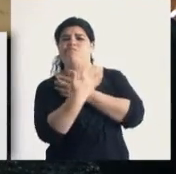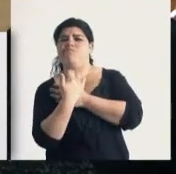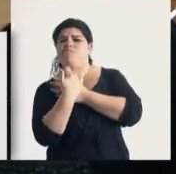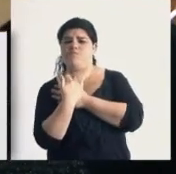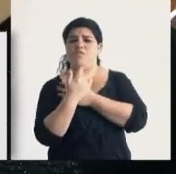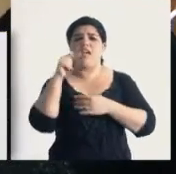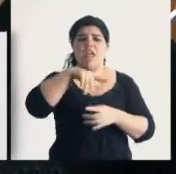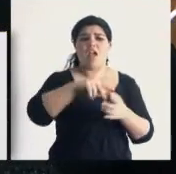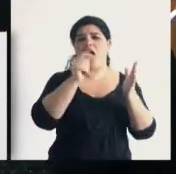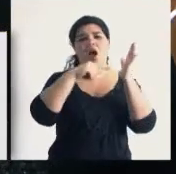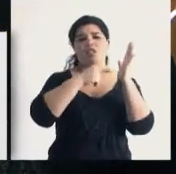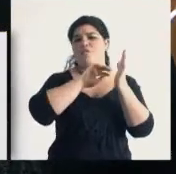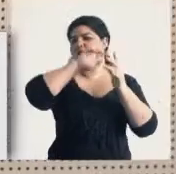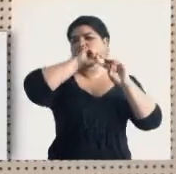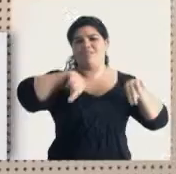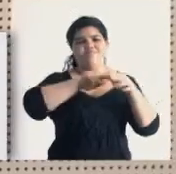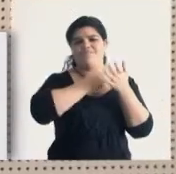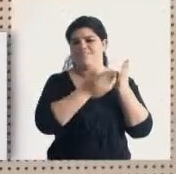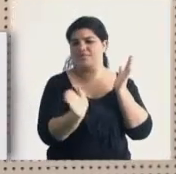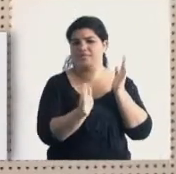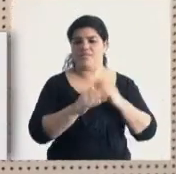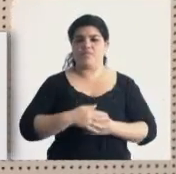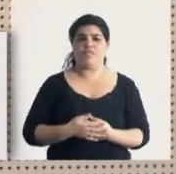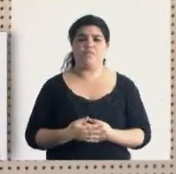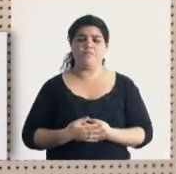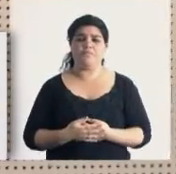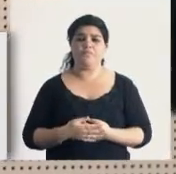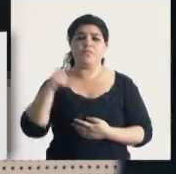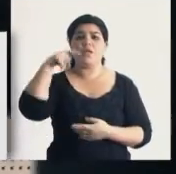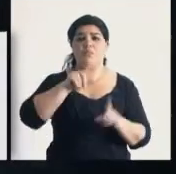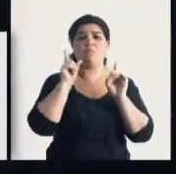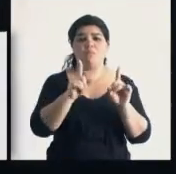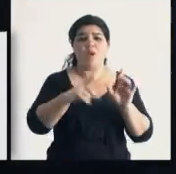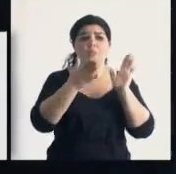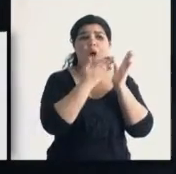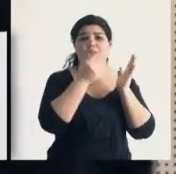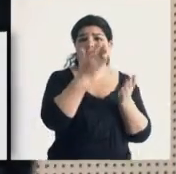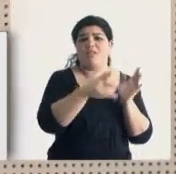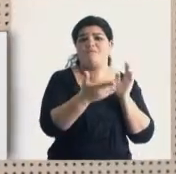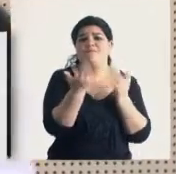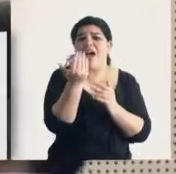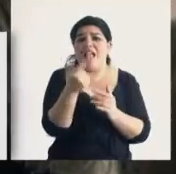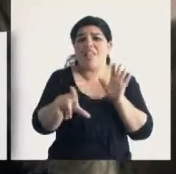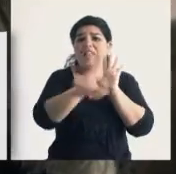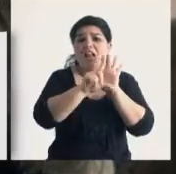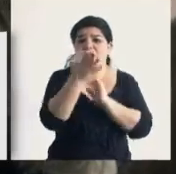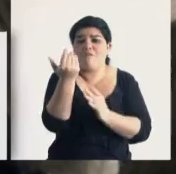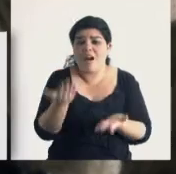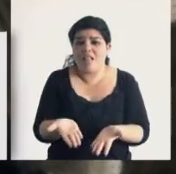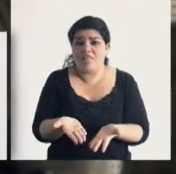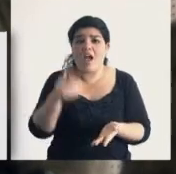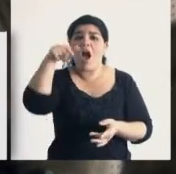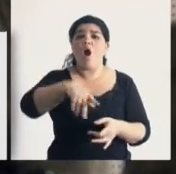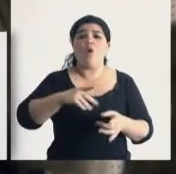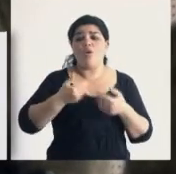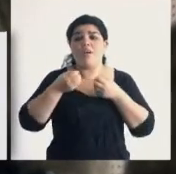sectores, este artículo se eliminó del proyecto. Entonces, bueno, dada la situación de falta de legalidad, lo que se está haciendo